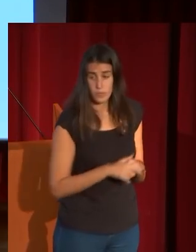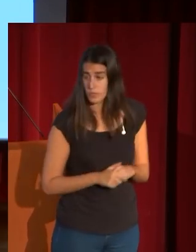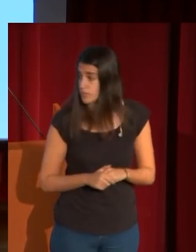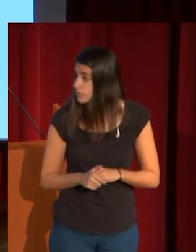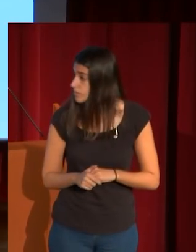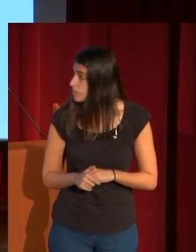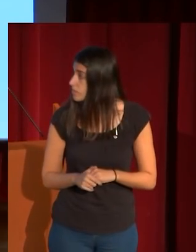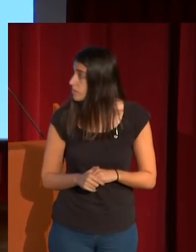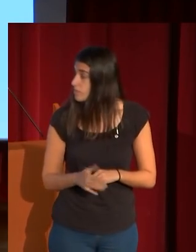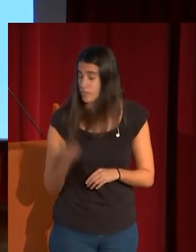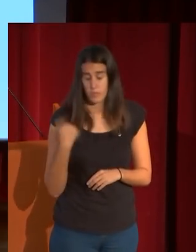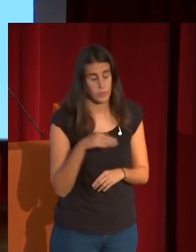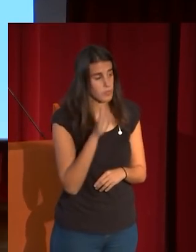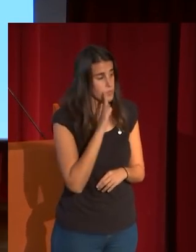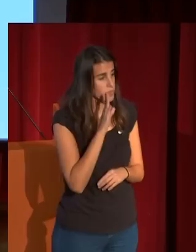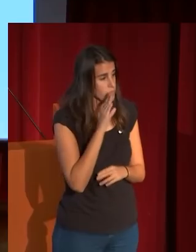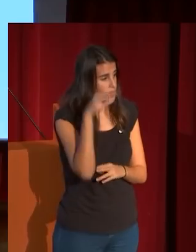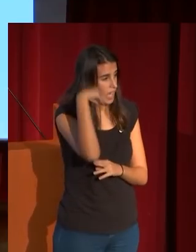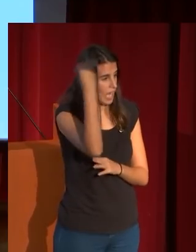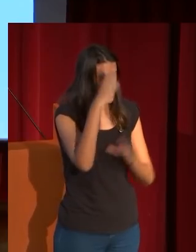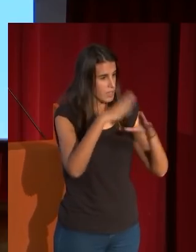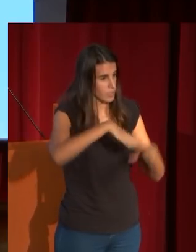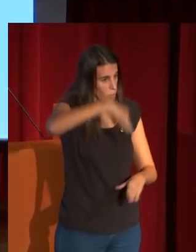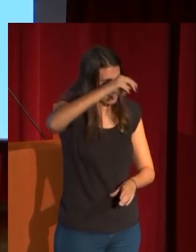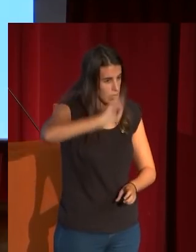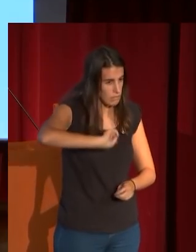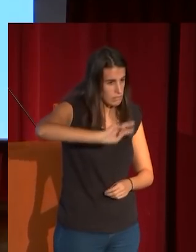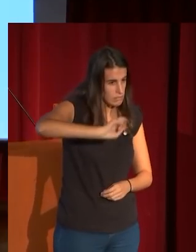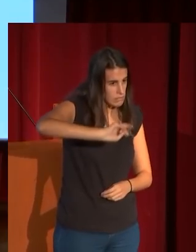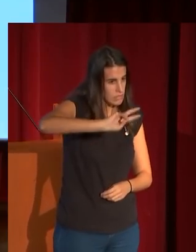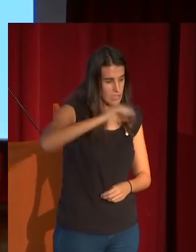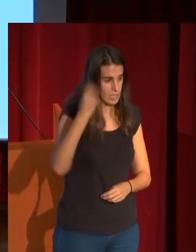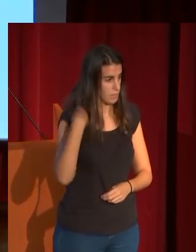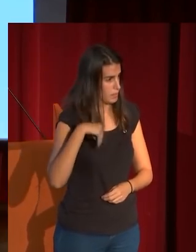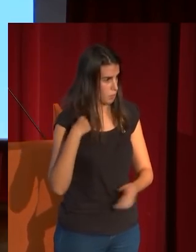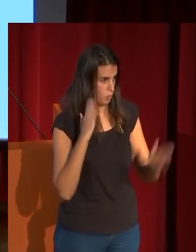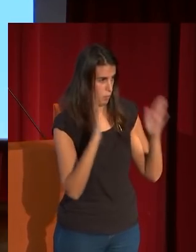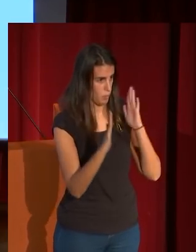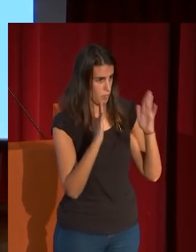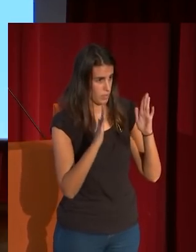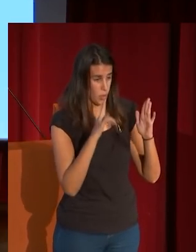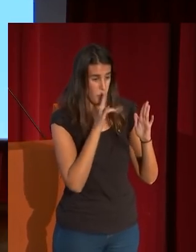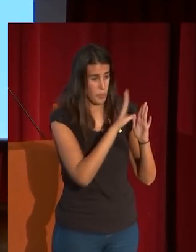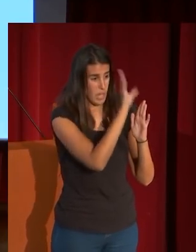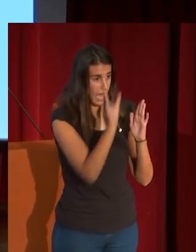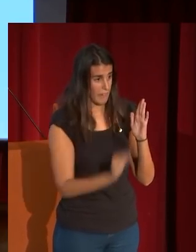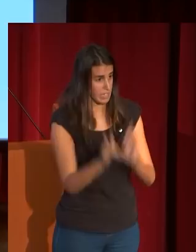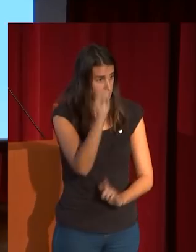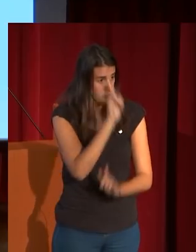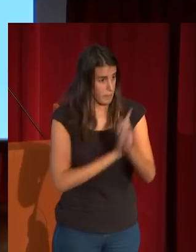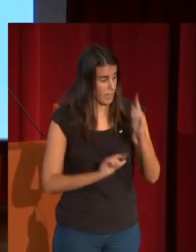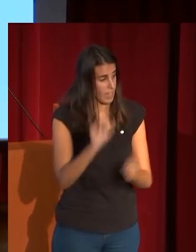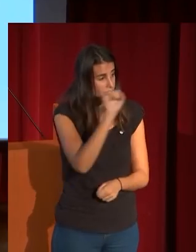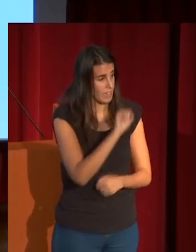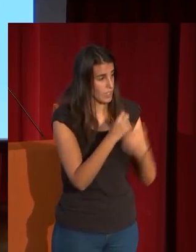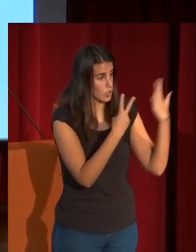el otro de los árabes ascendiendo a una colina es de este mismo momento después del último viaje a África que hace en el año